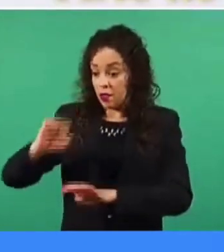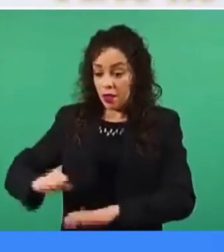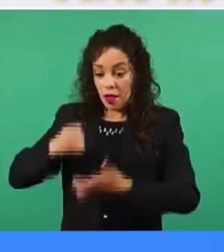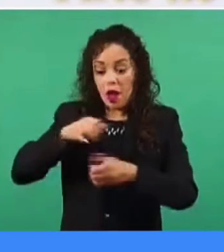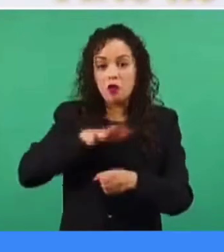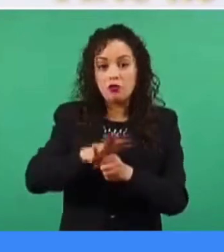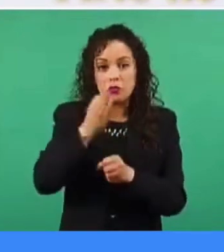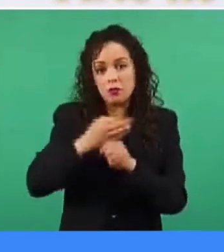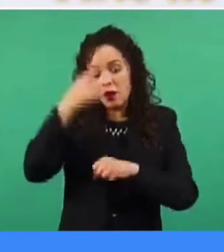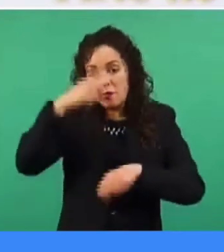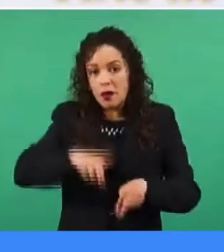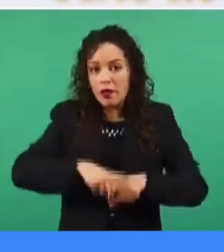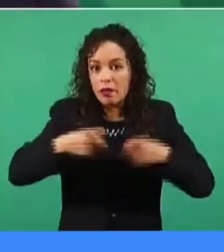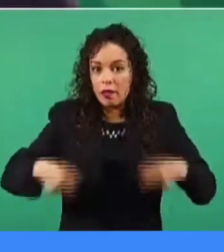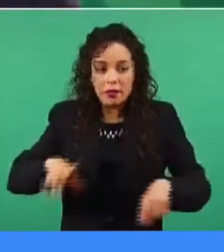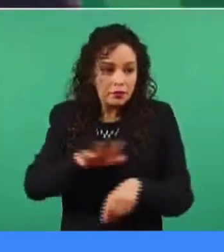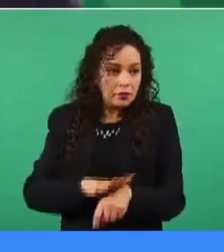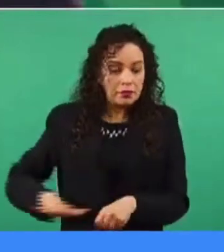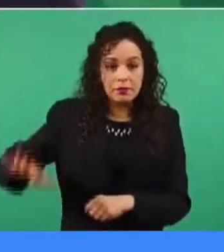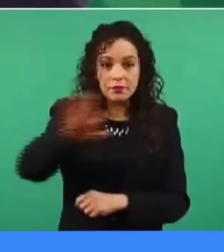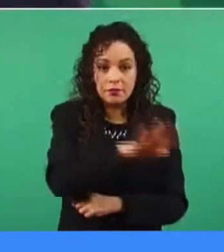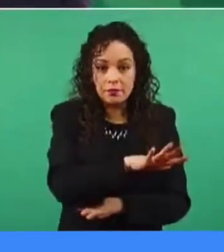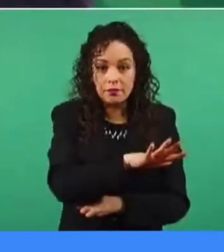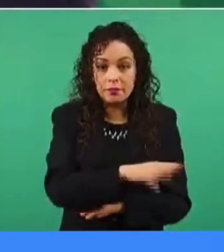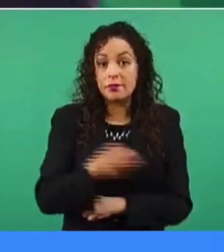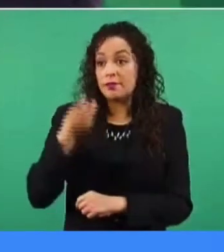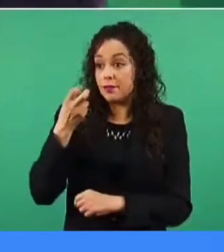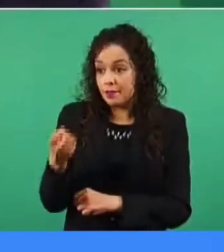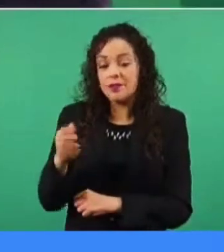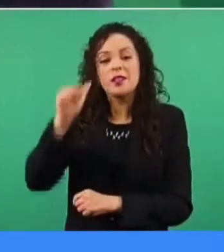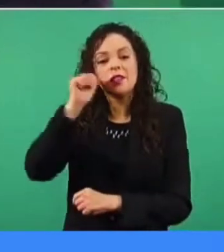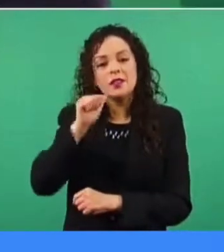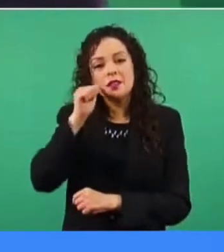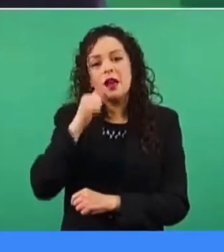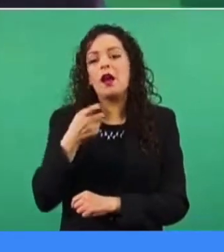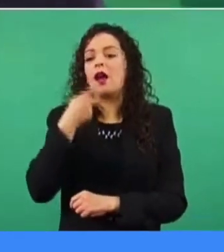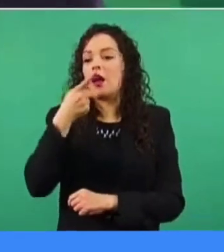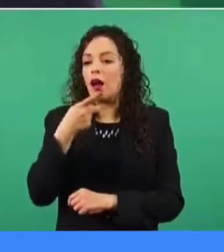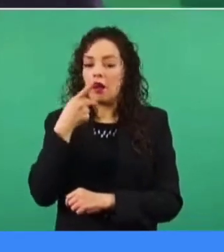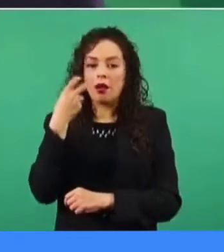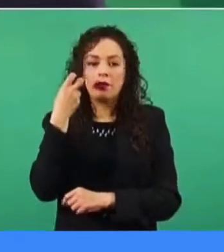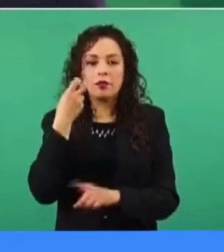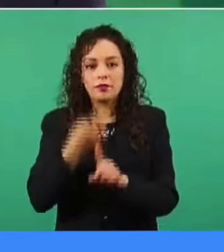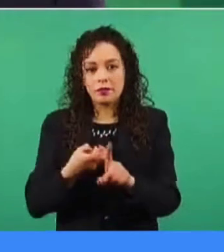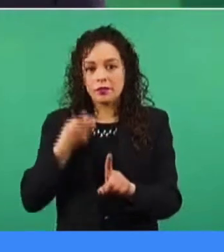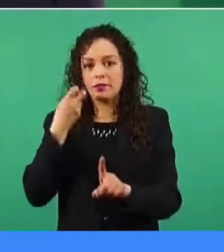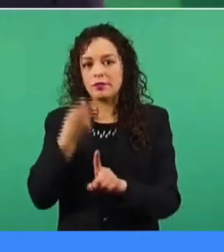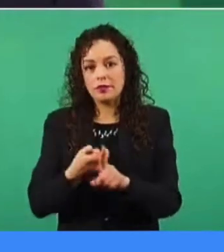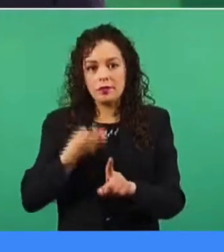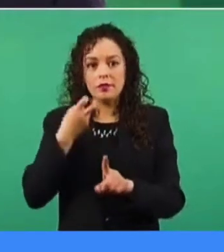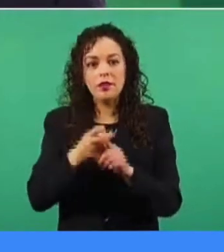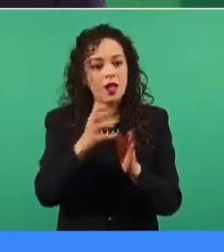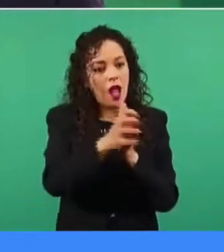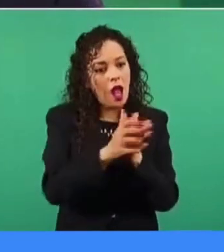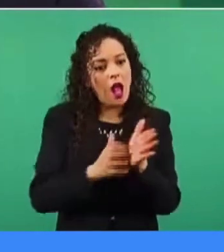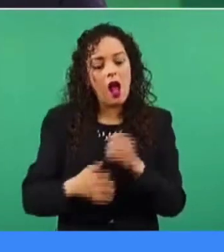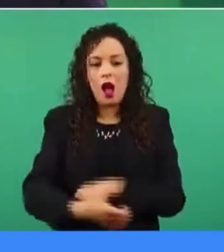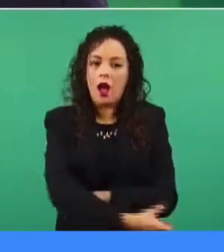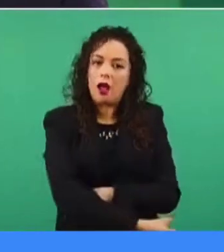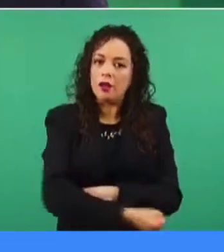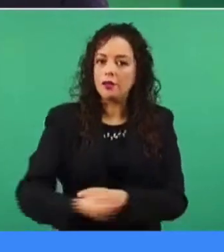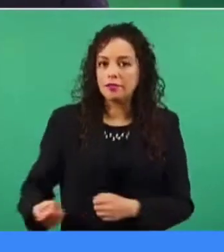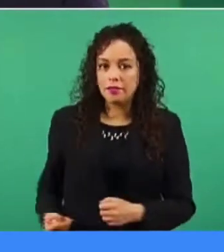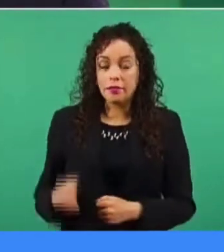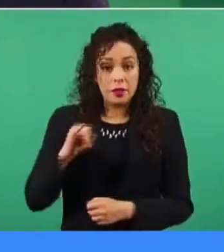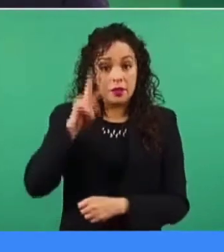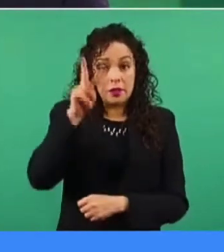austeridad lo han utilizado con ese propósito. Desde luego ya no hay viajes al extranjero,